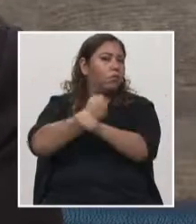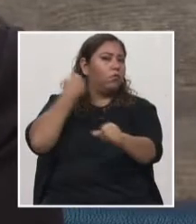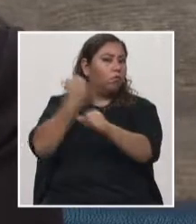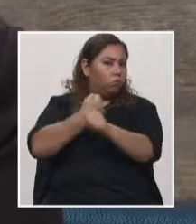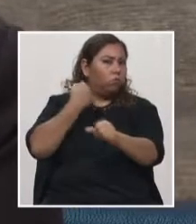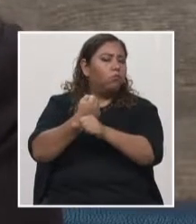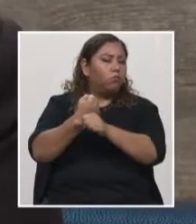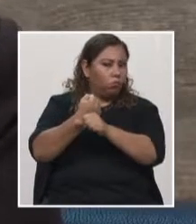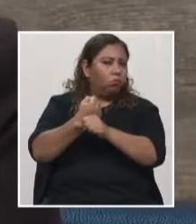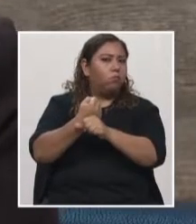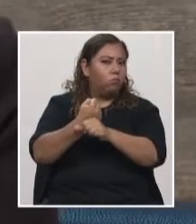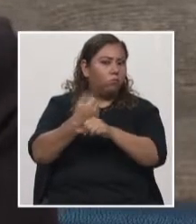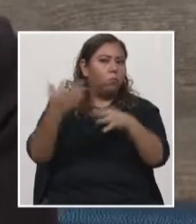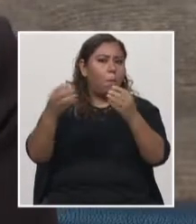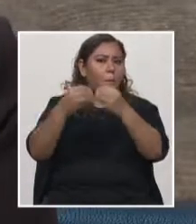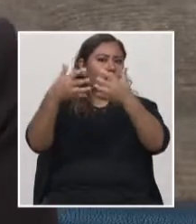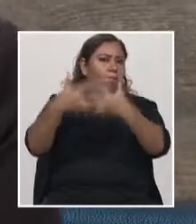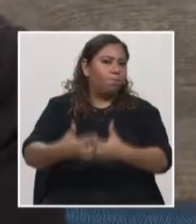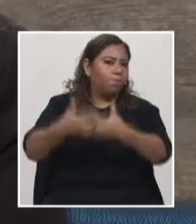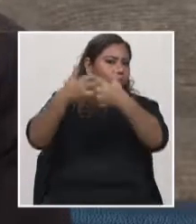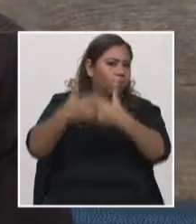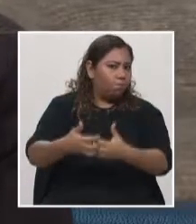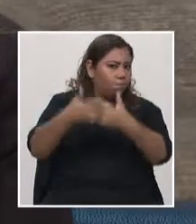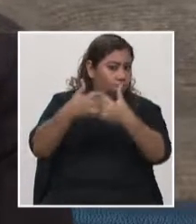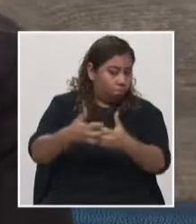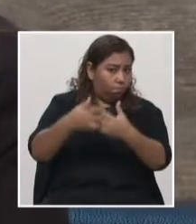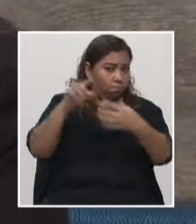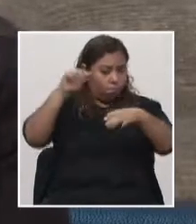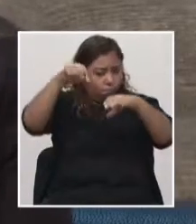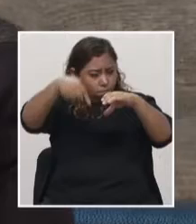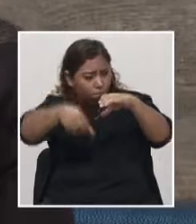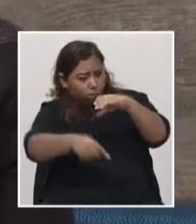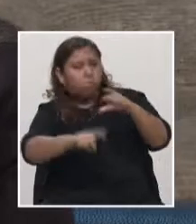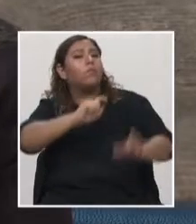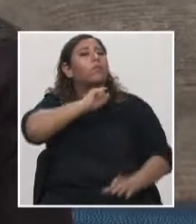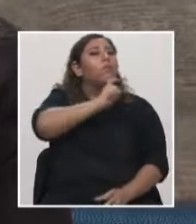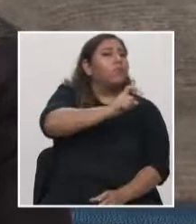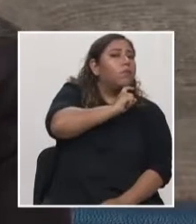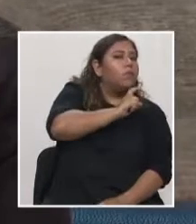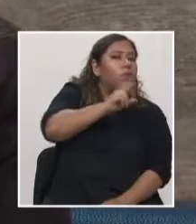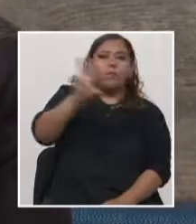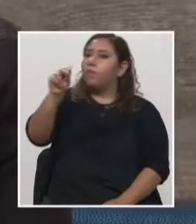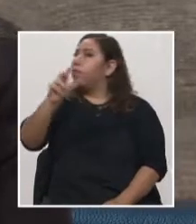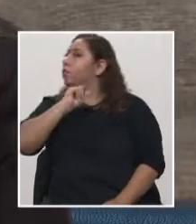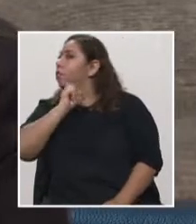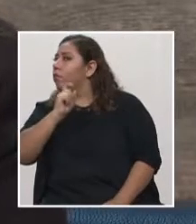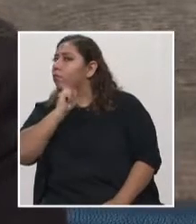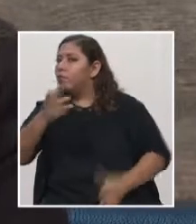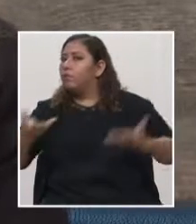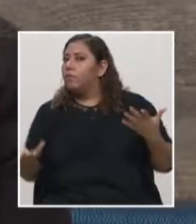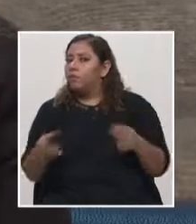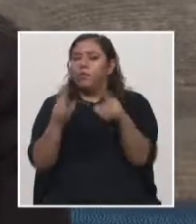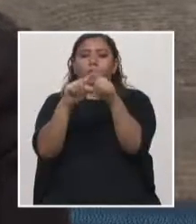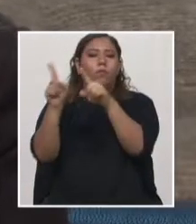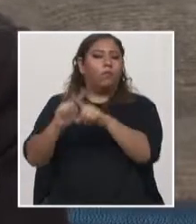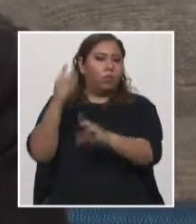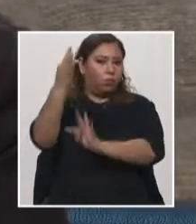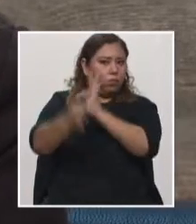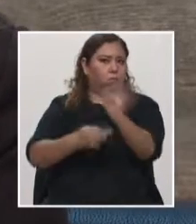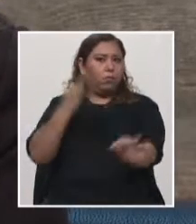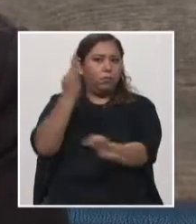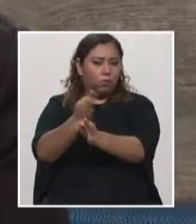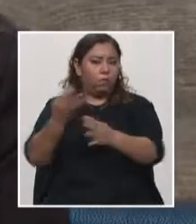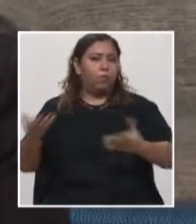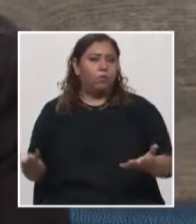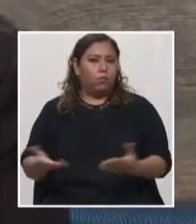industrial, pero también hay minería metálica, no metálica. Entonces aquí nos encontramos todo este tipo de personas para que